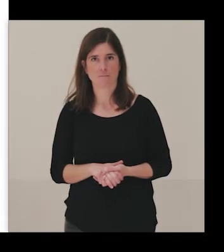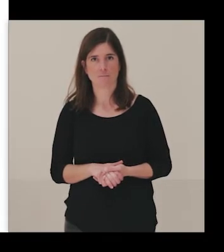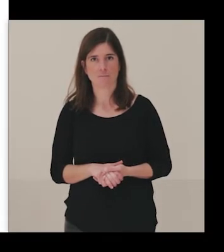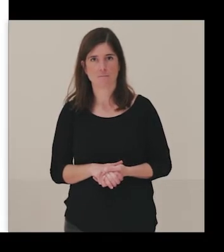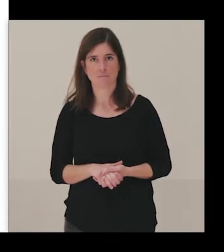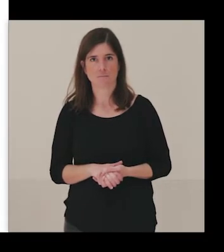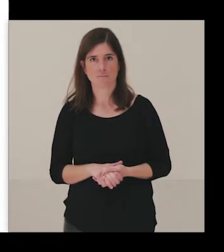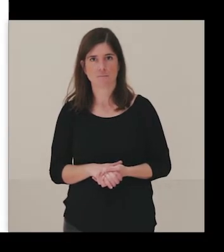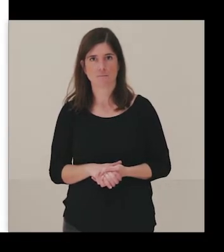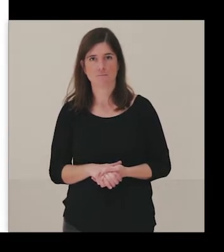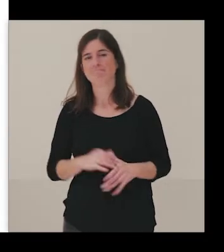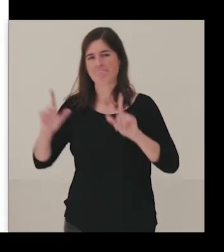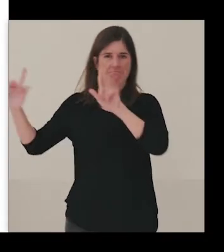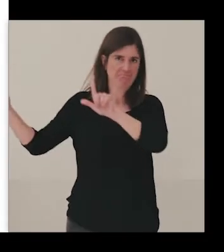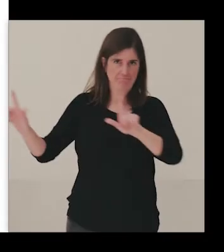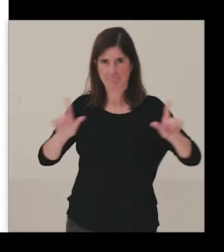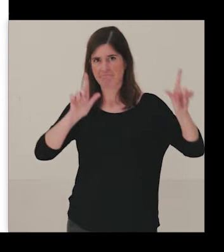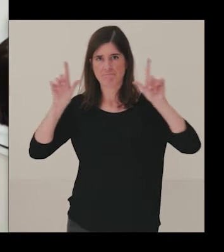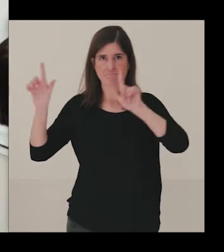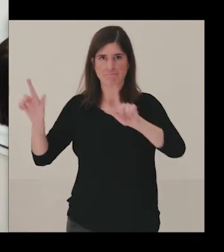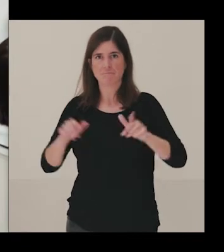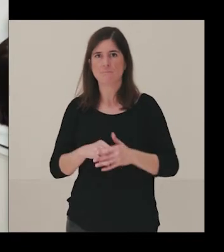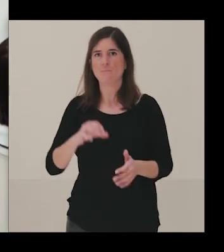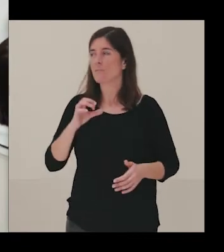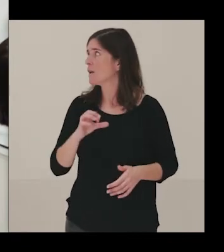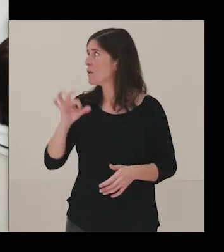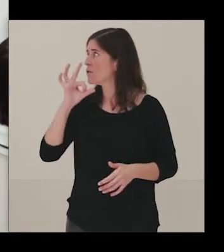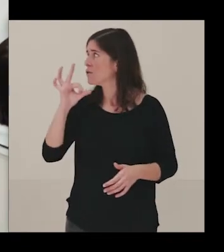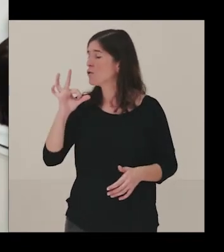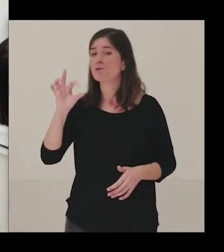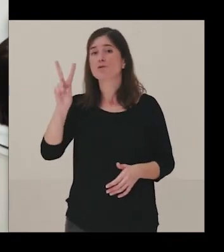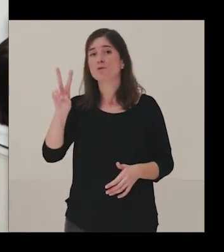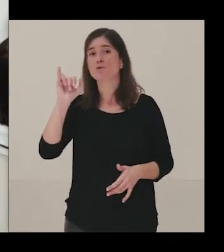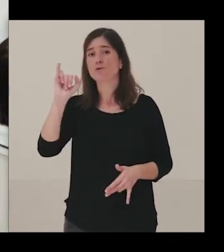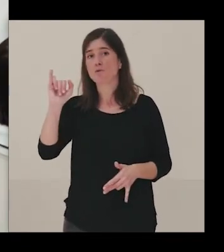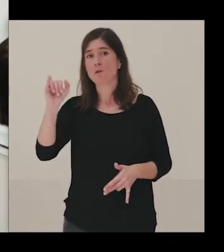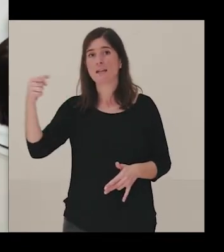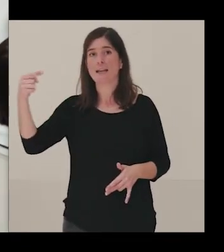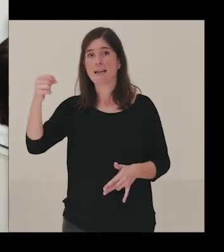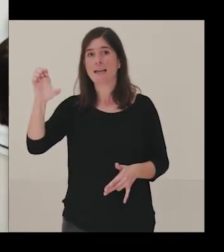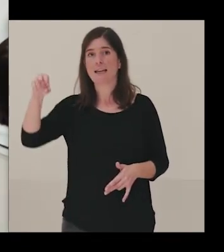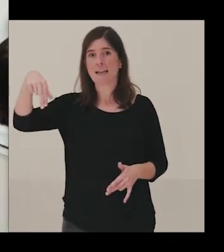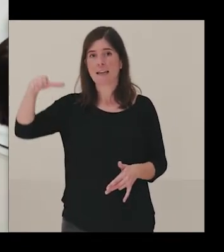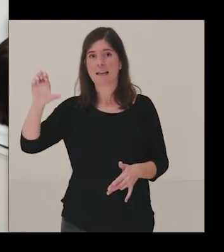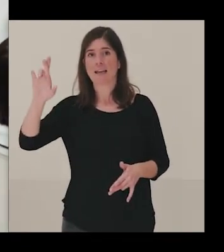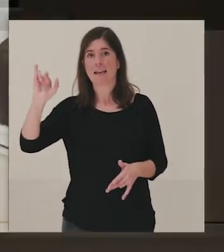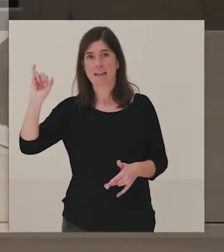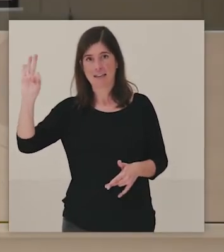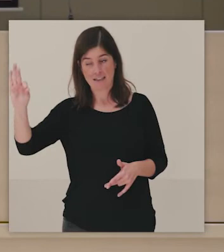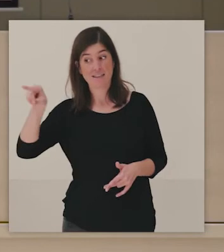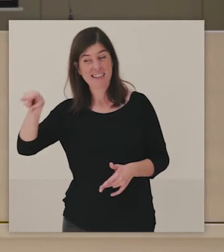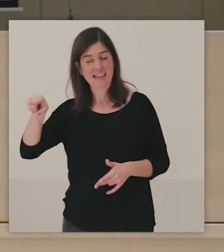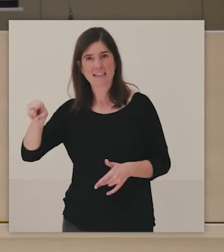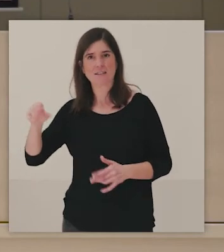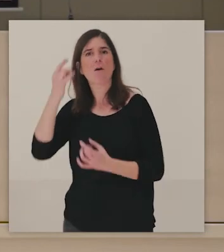sigo, vais a ir viendo imágenes. Sui generis es otra de las actividades